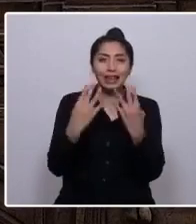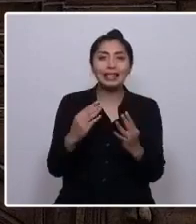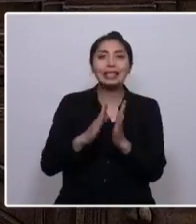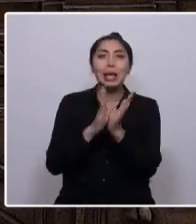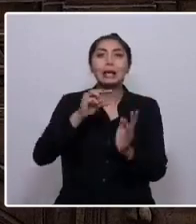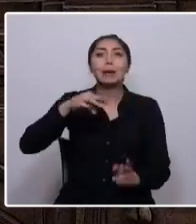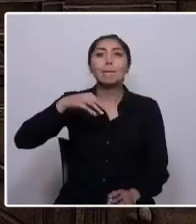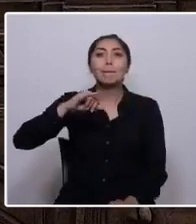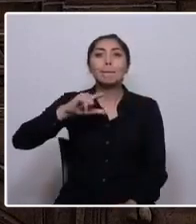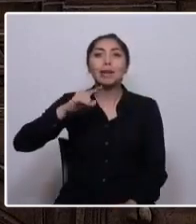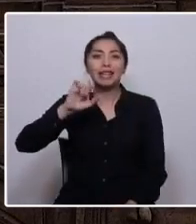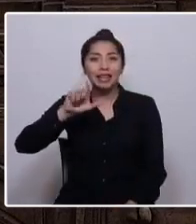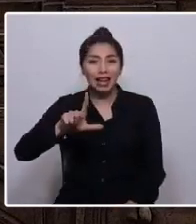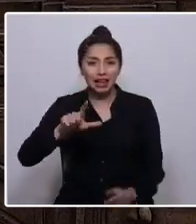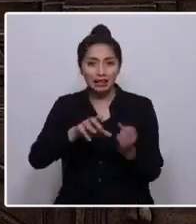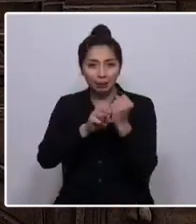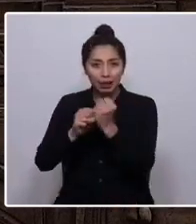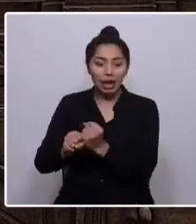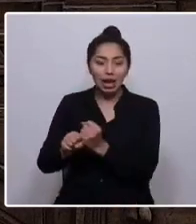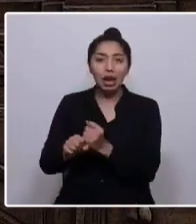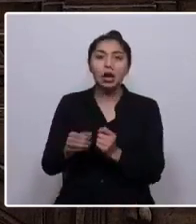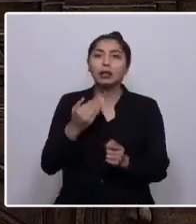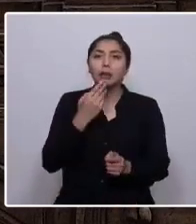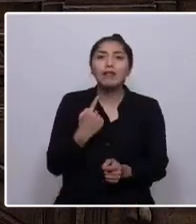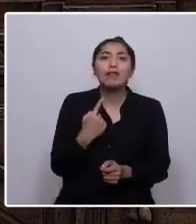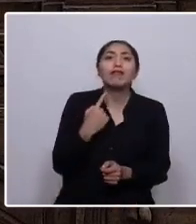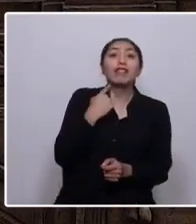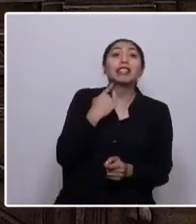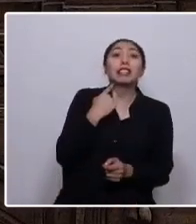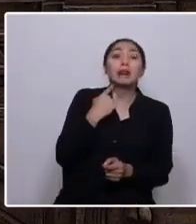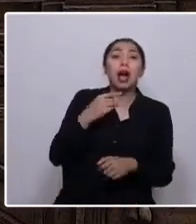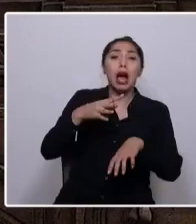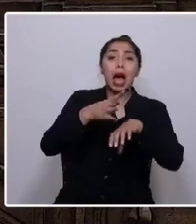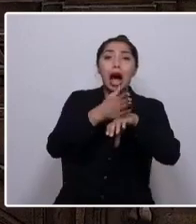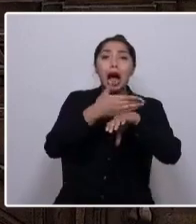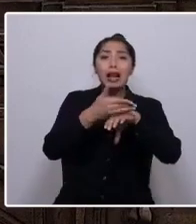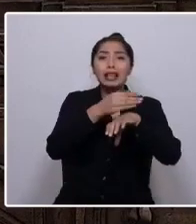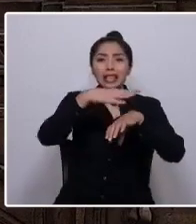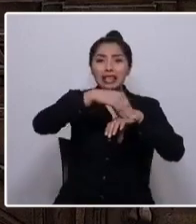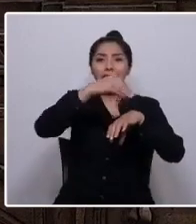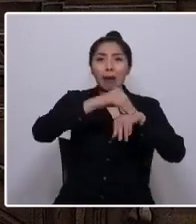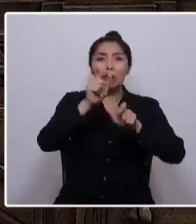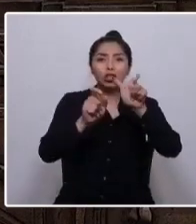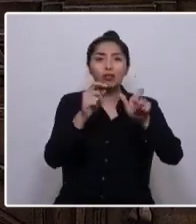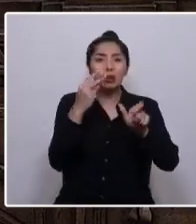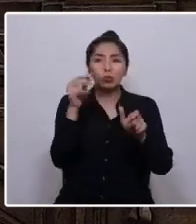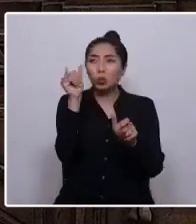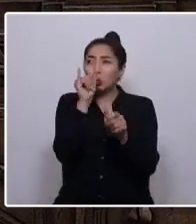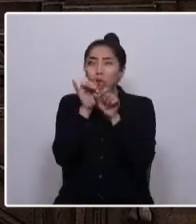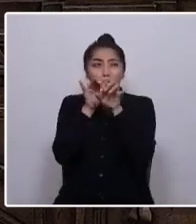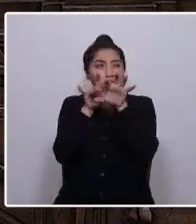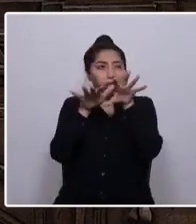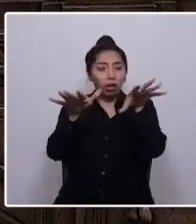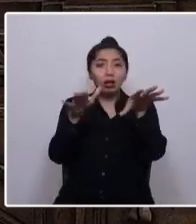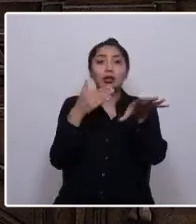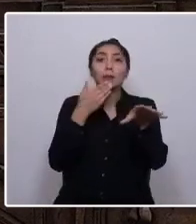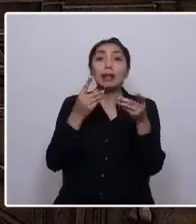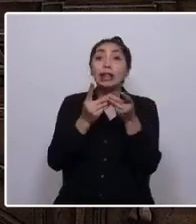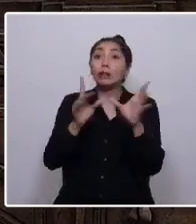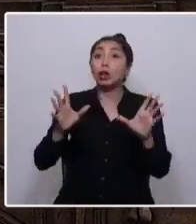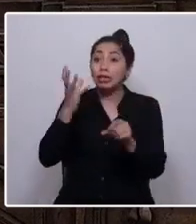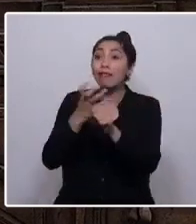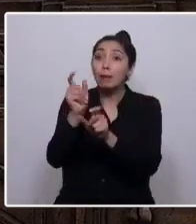las víctimas por exposición a polimetales en Arica, los desaparecidos en democracia, Hugo Arispe, José